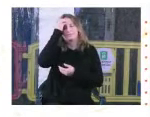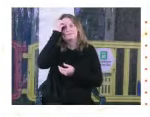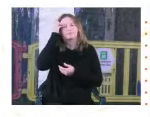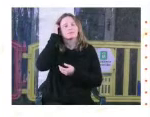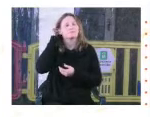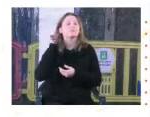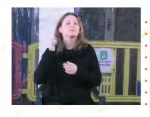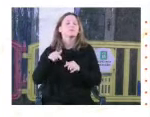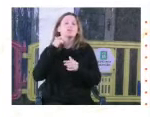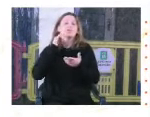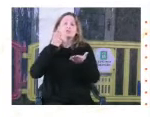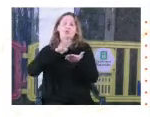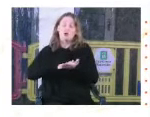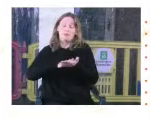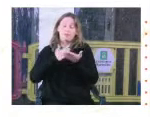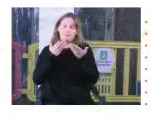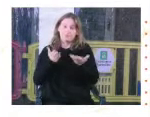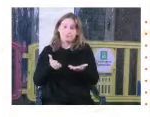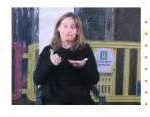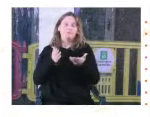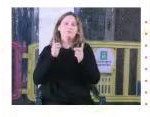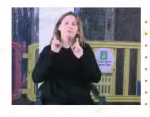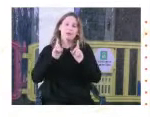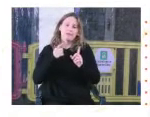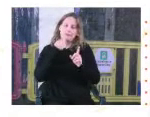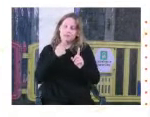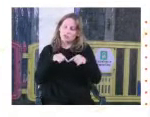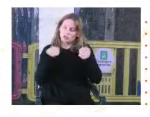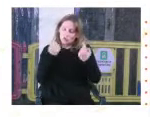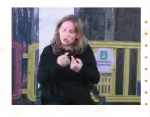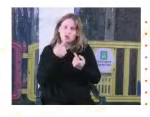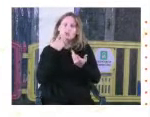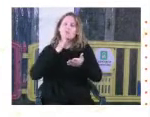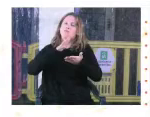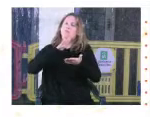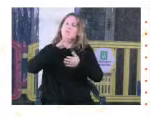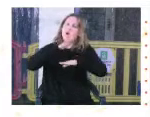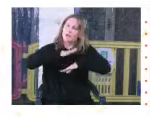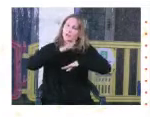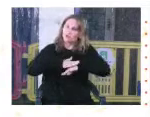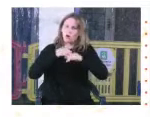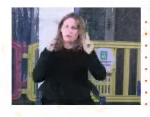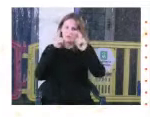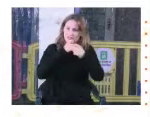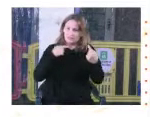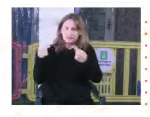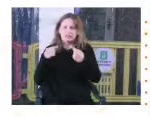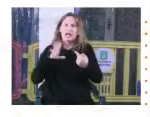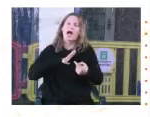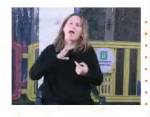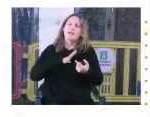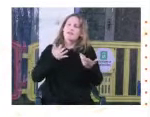Y bueno, respecto a esto además queremos destacar que consideramos que estamos en una coyuntura compleja en la que hay